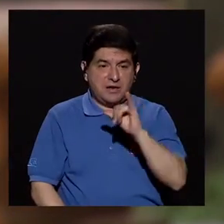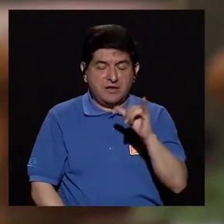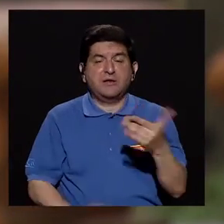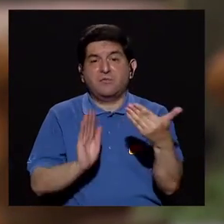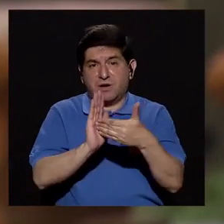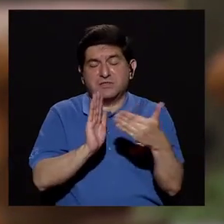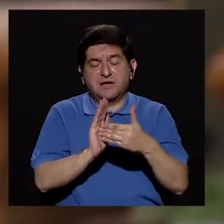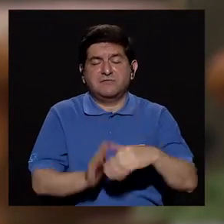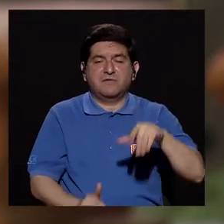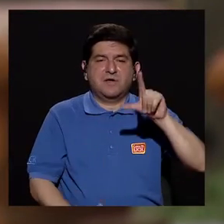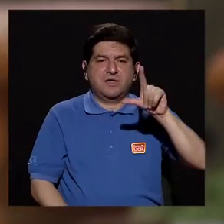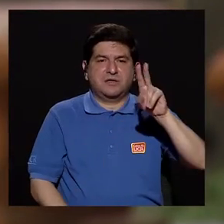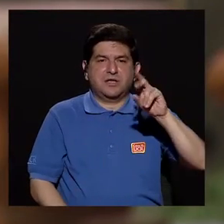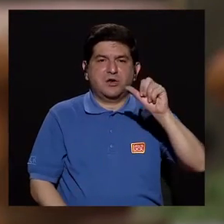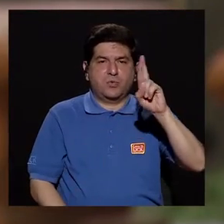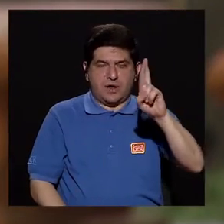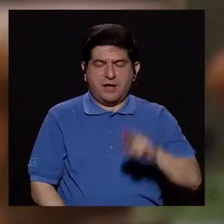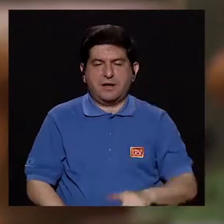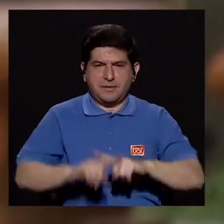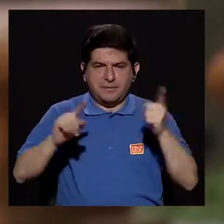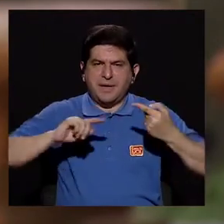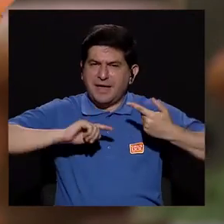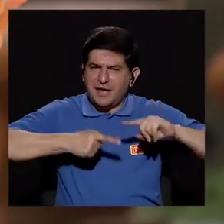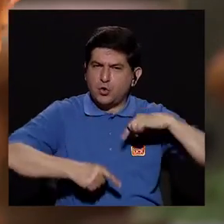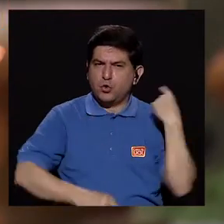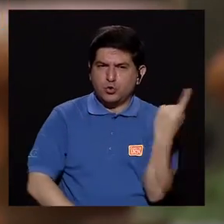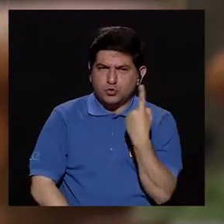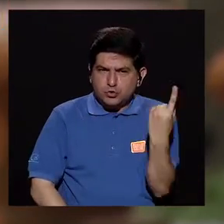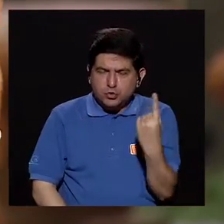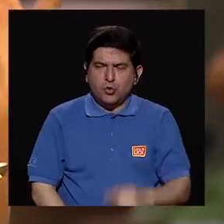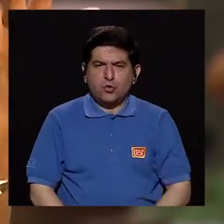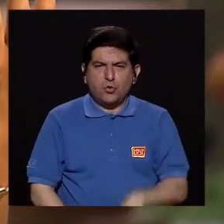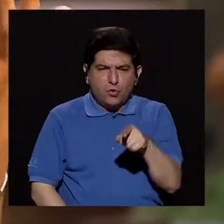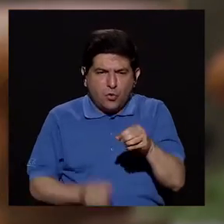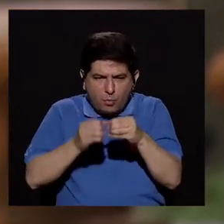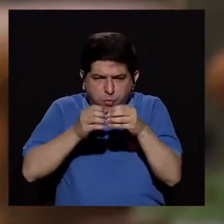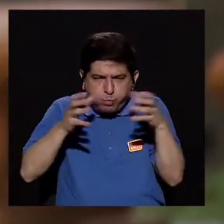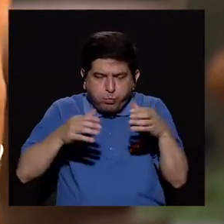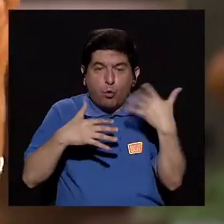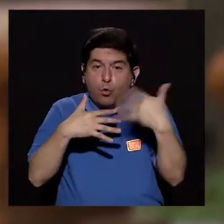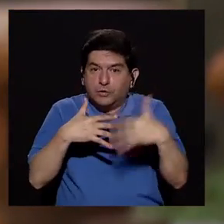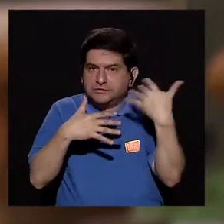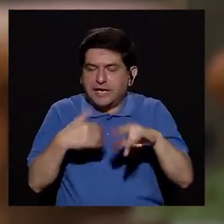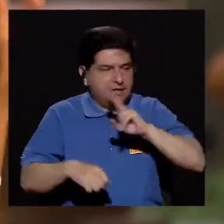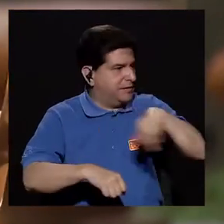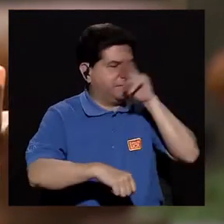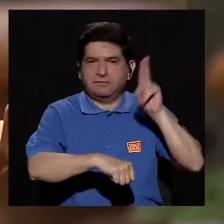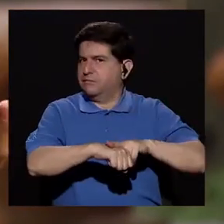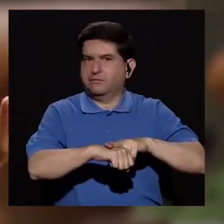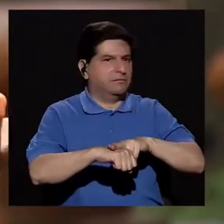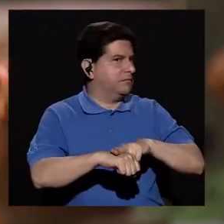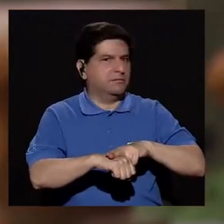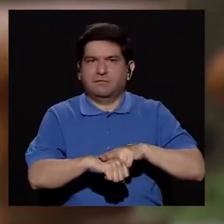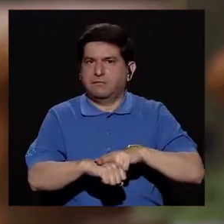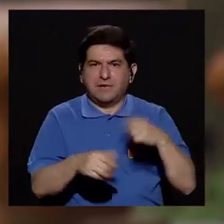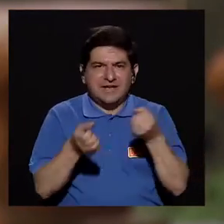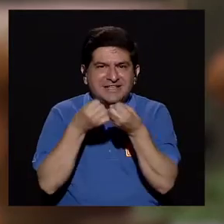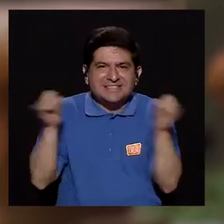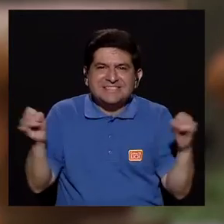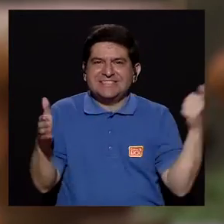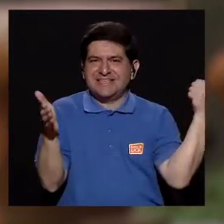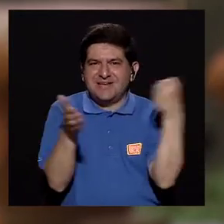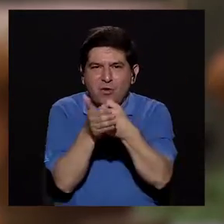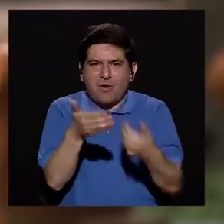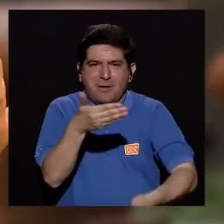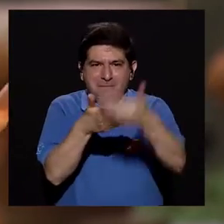se irritará el lunar. Ahora, que empiece a doler solo, que se empiece a inflamar, que sangre, eso no es normal, sin trauma